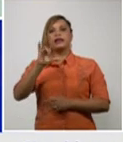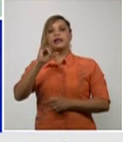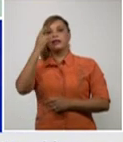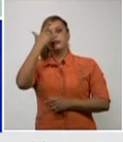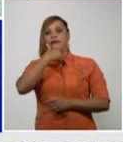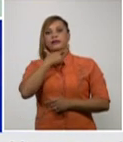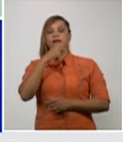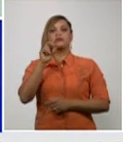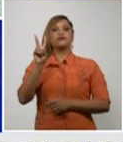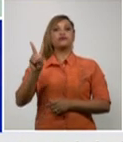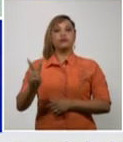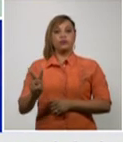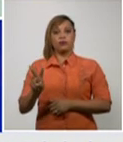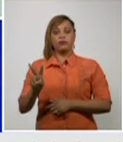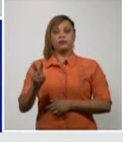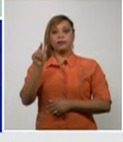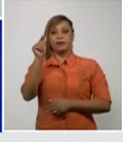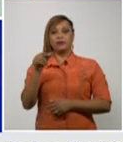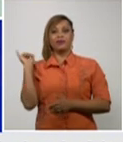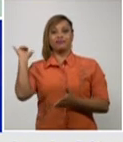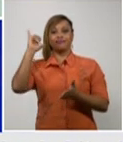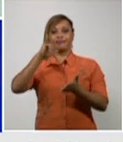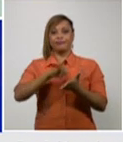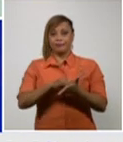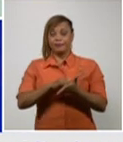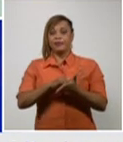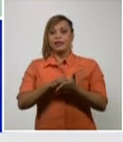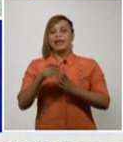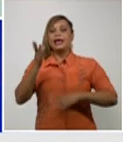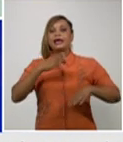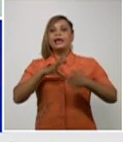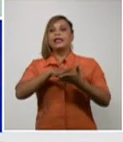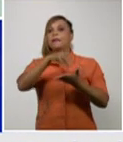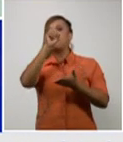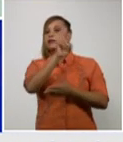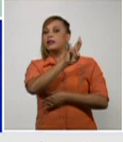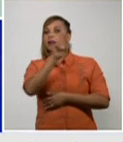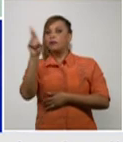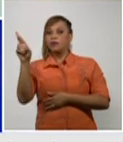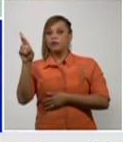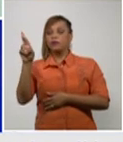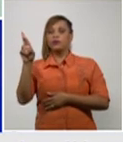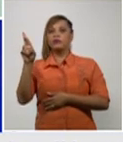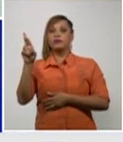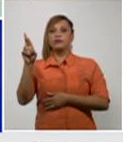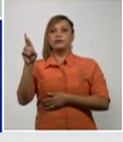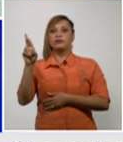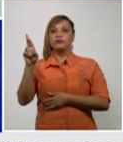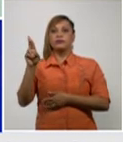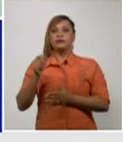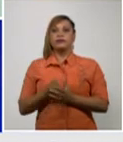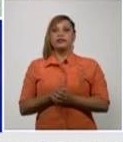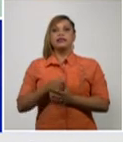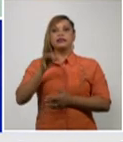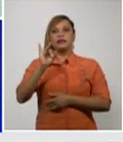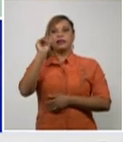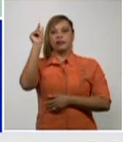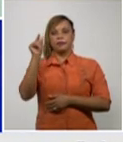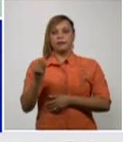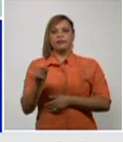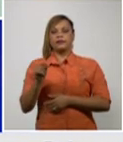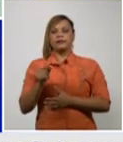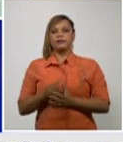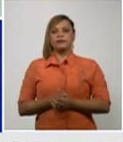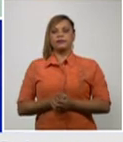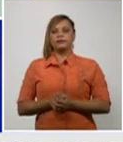2 pacientes importados y de Plaza de la Revolución se diagnostican 7 pacientes importados